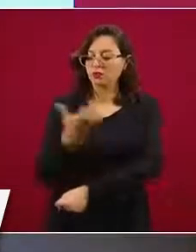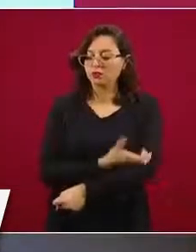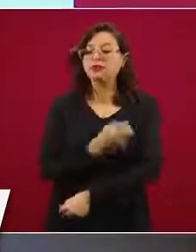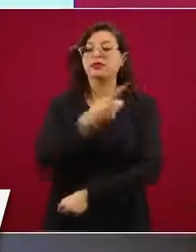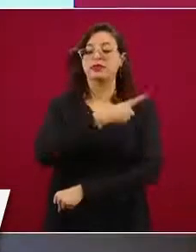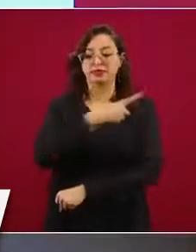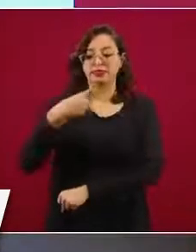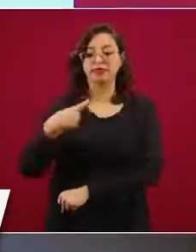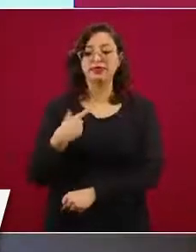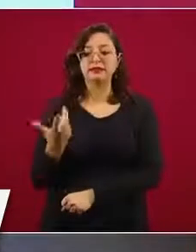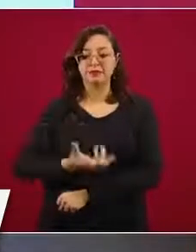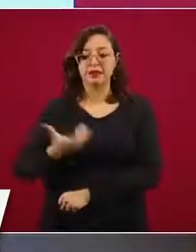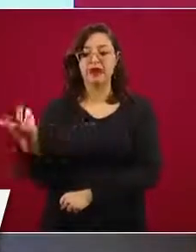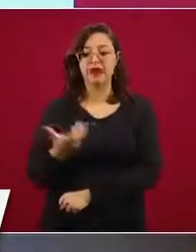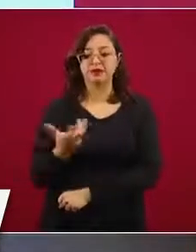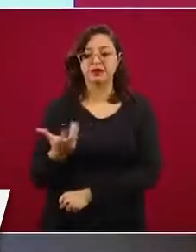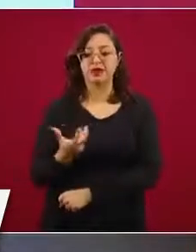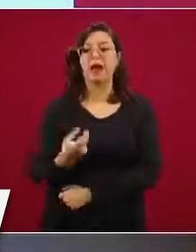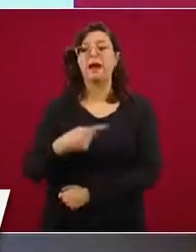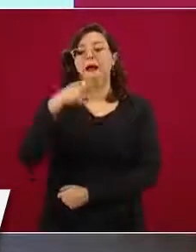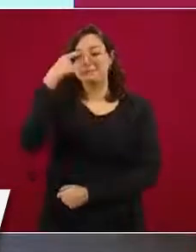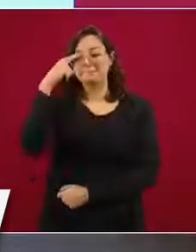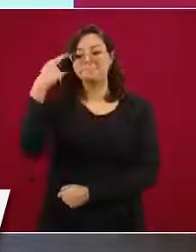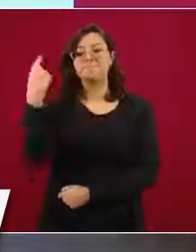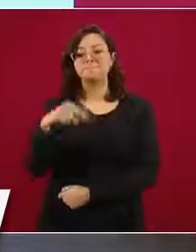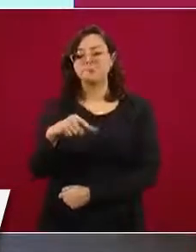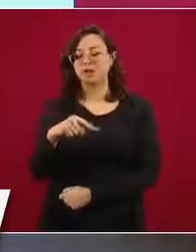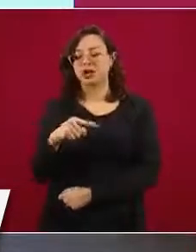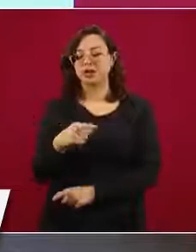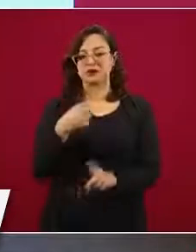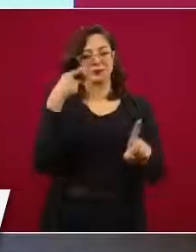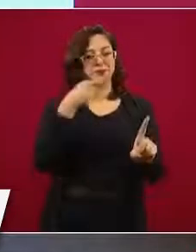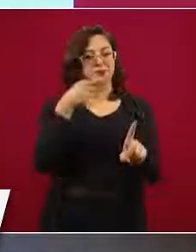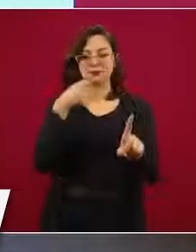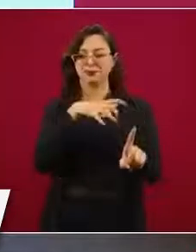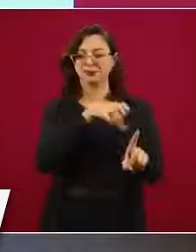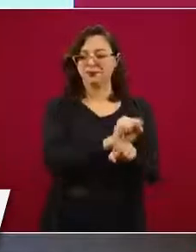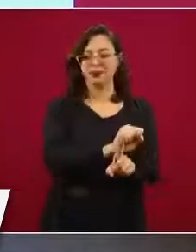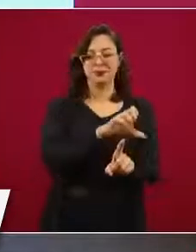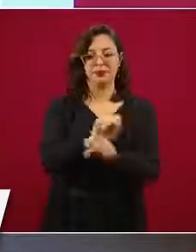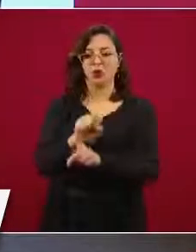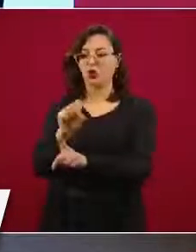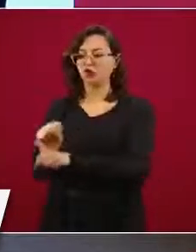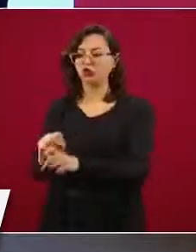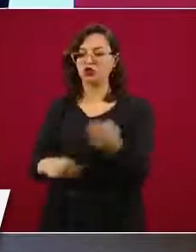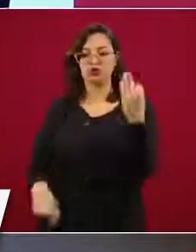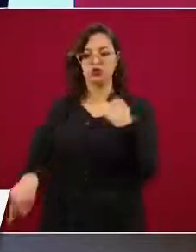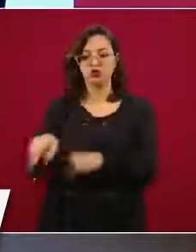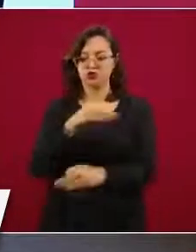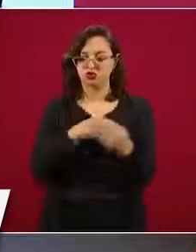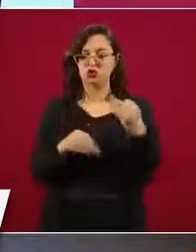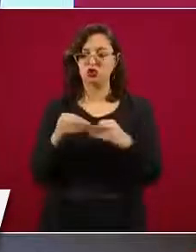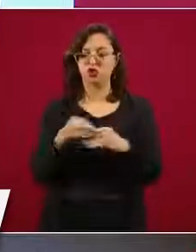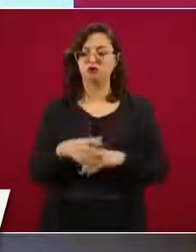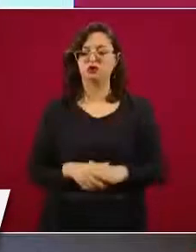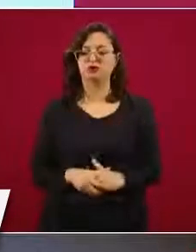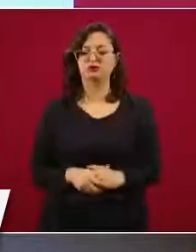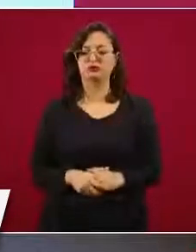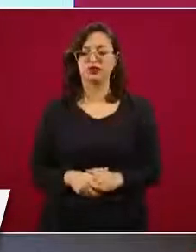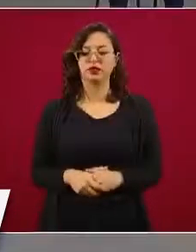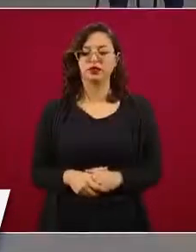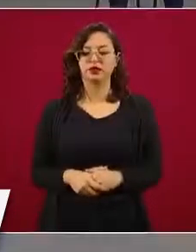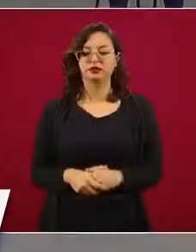lograr alcanzar todos los logros que tiene potenciales el TEMEC.